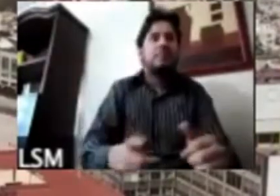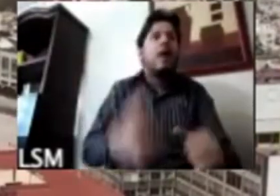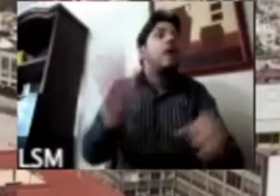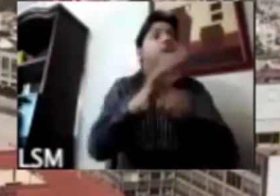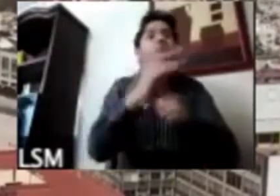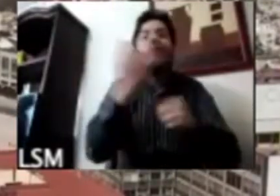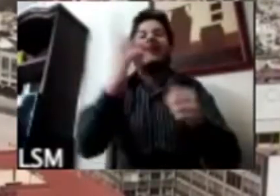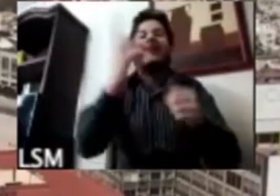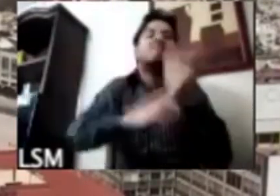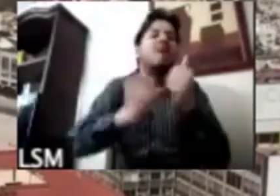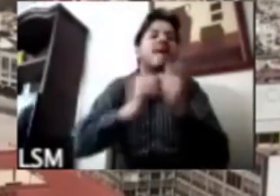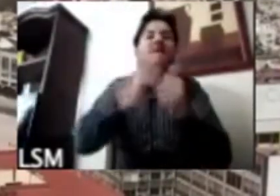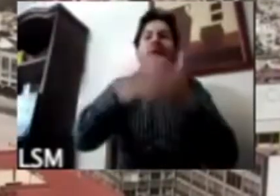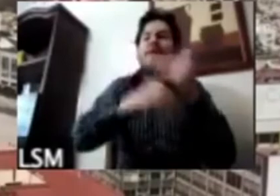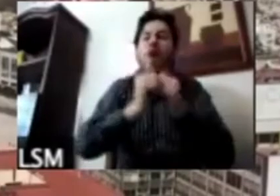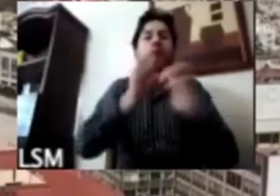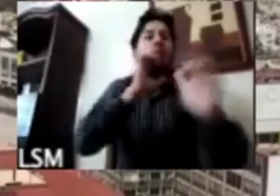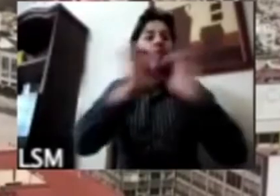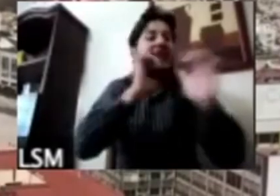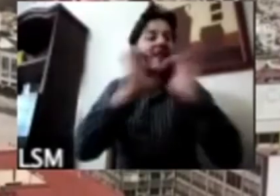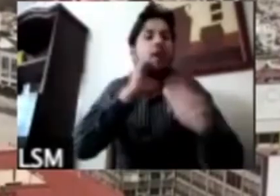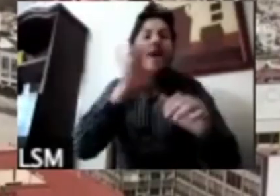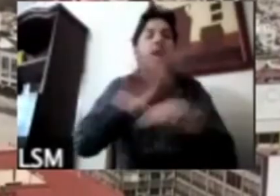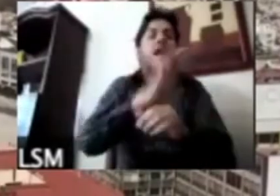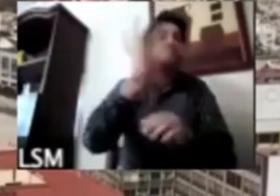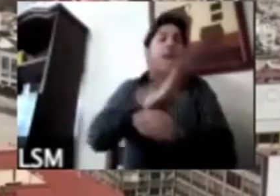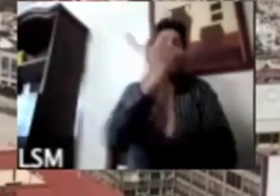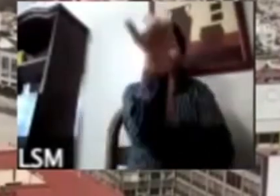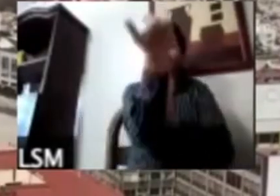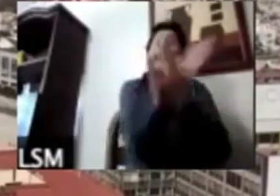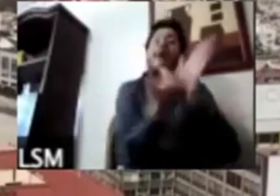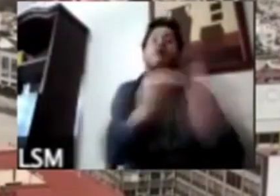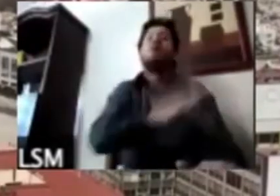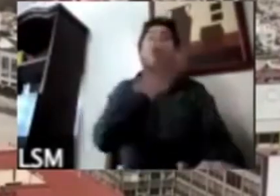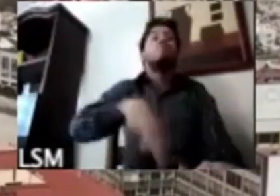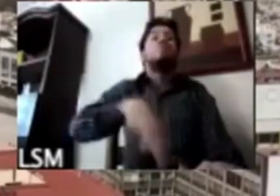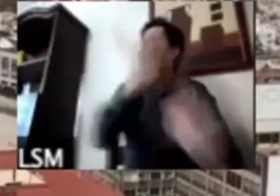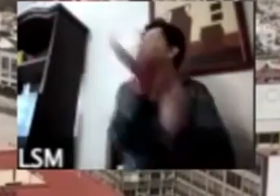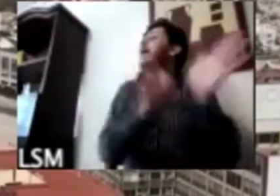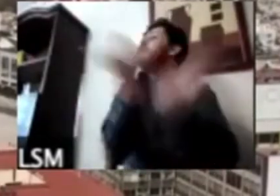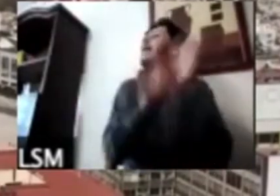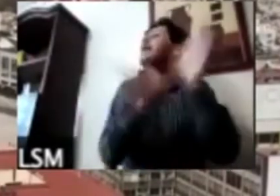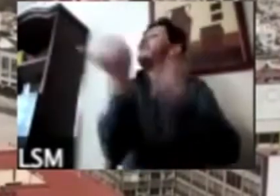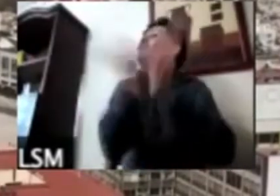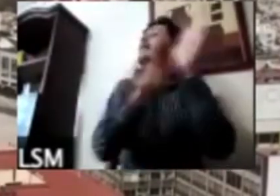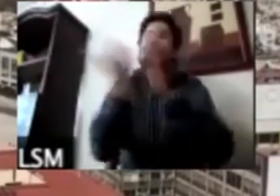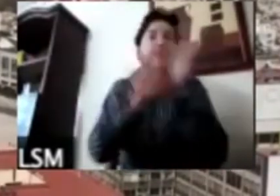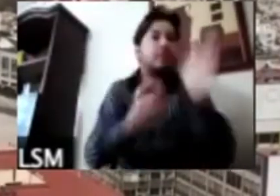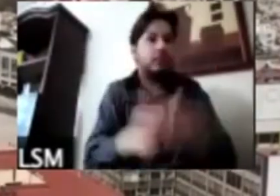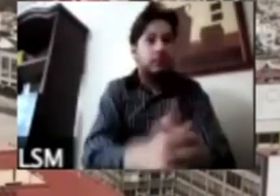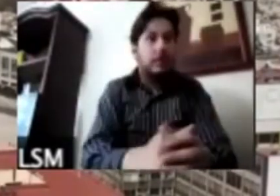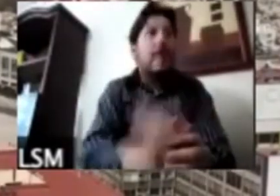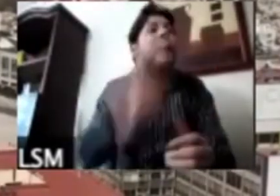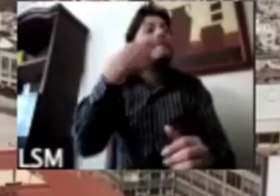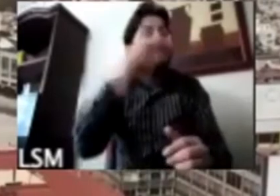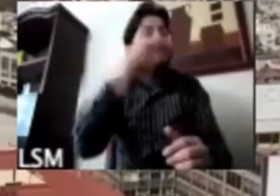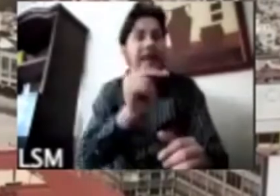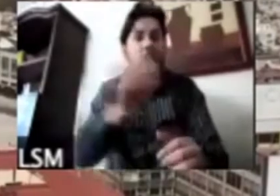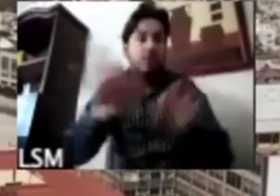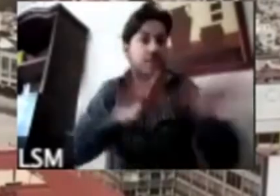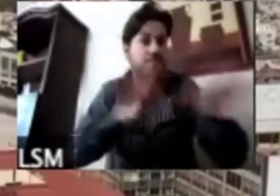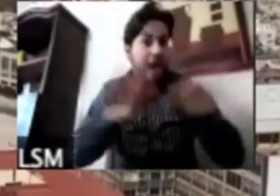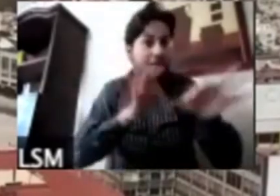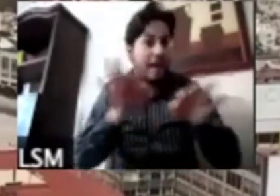política va a ser se murieron menos eso no hay duda no pero la bronca es que los desempleos no son discurso